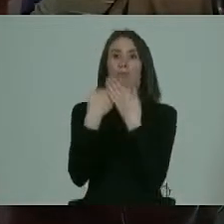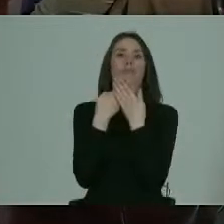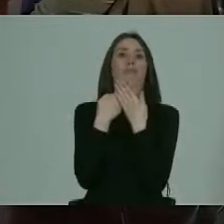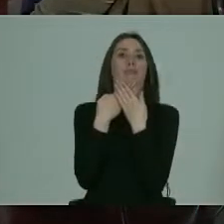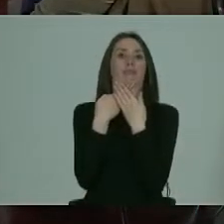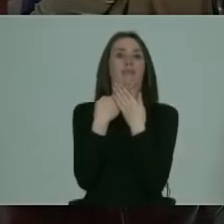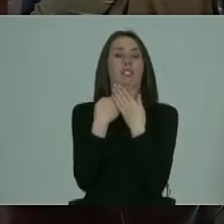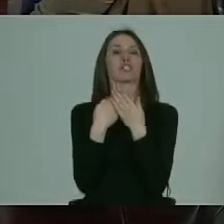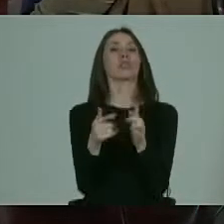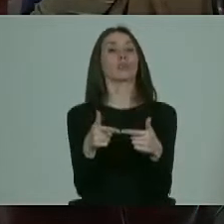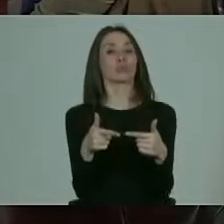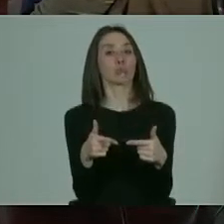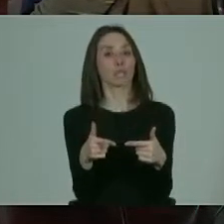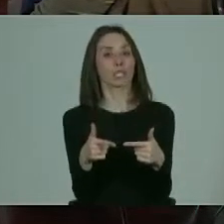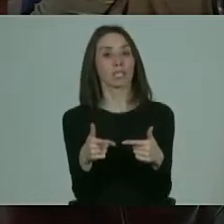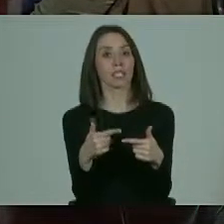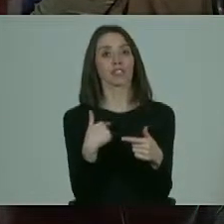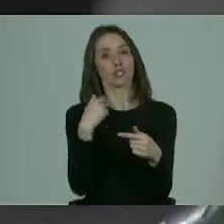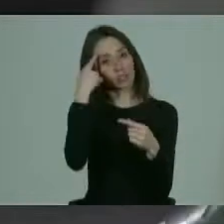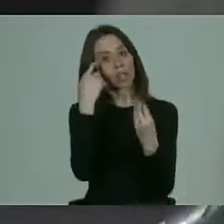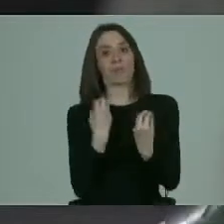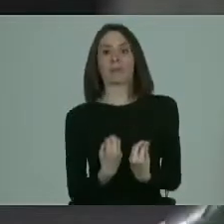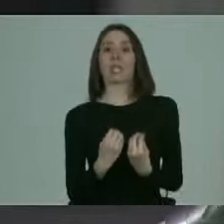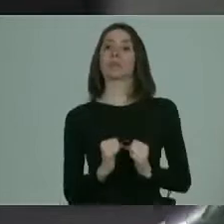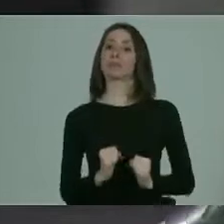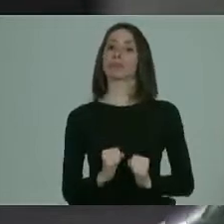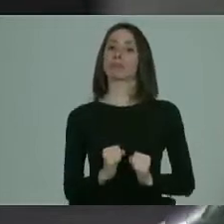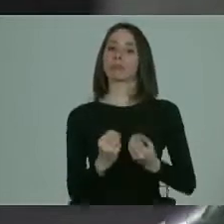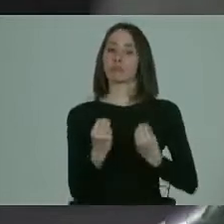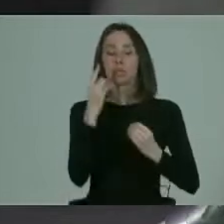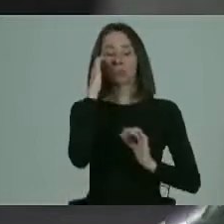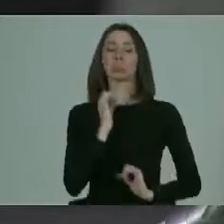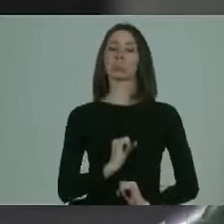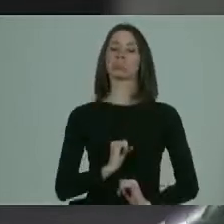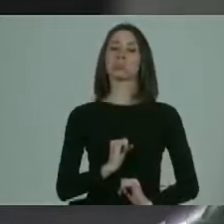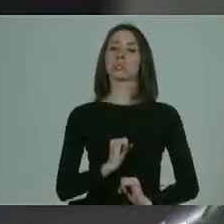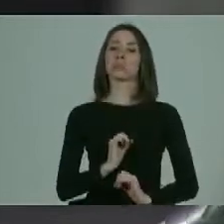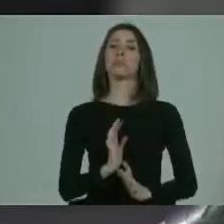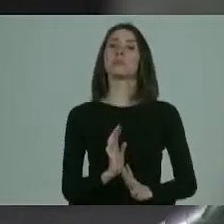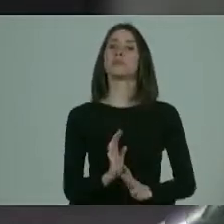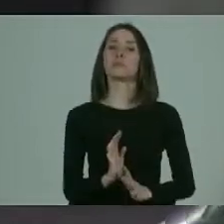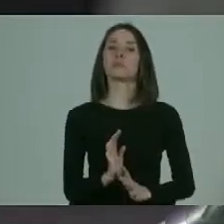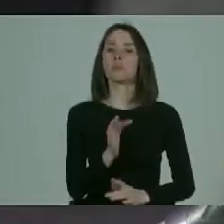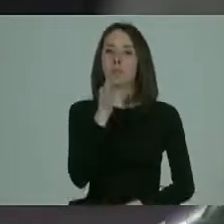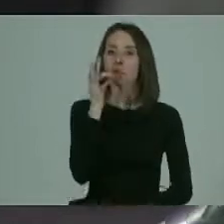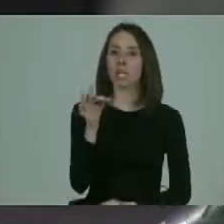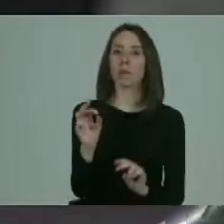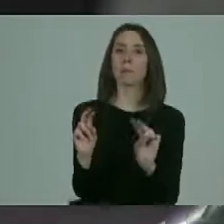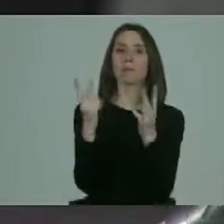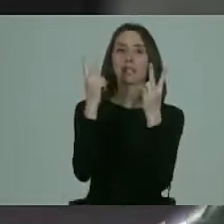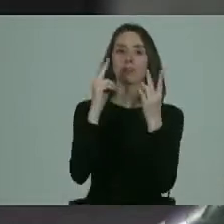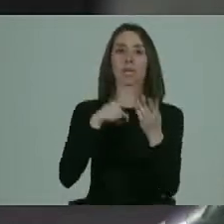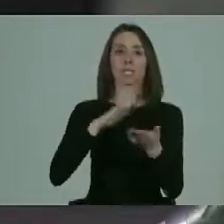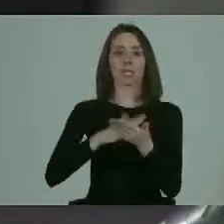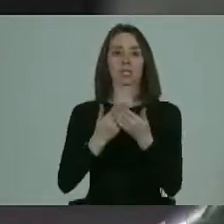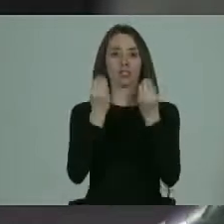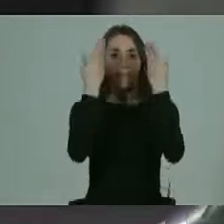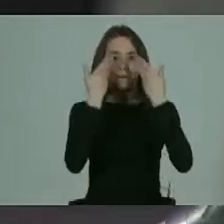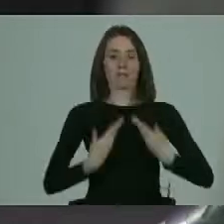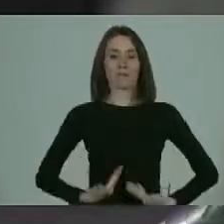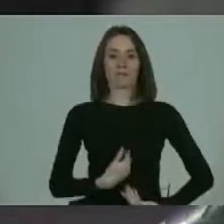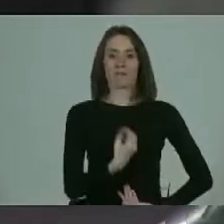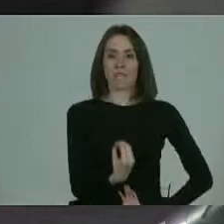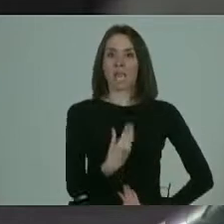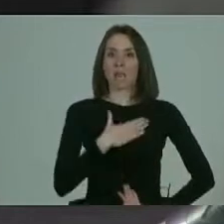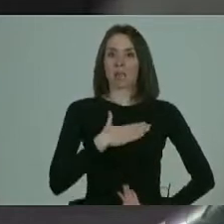Afortunadamente, me pillaron bien parada, en el buen sentido de la palabra, y dije, menos mal que estoy bien para